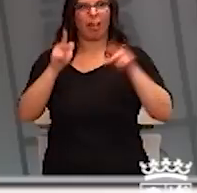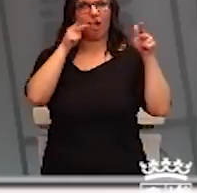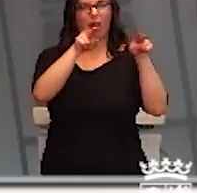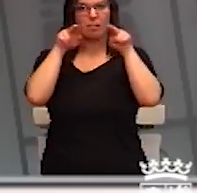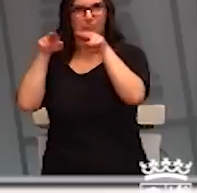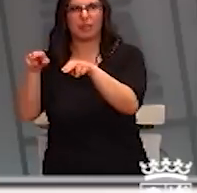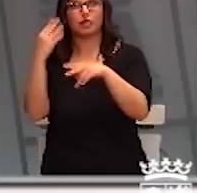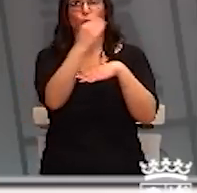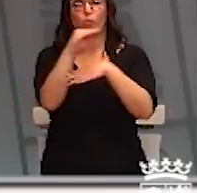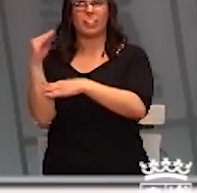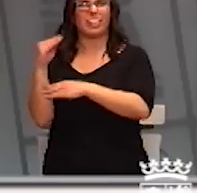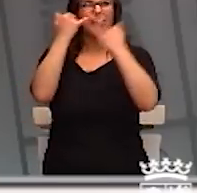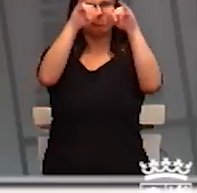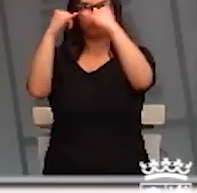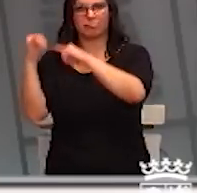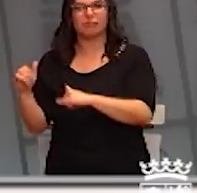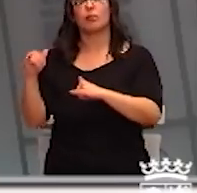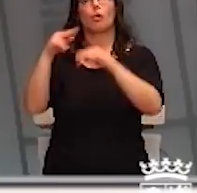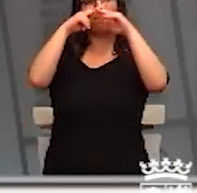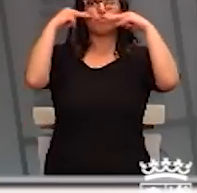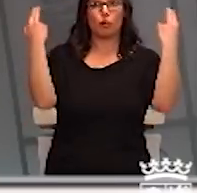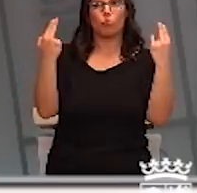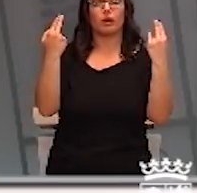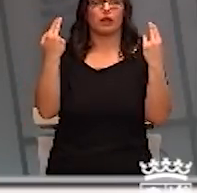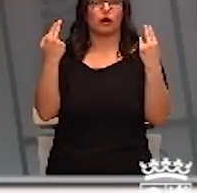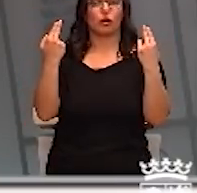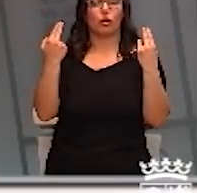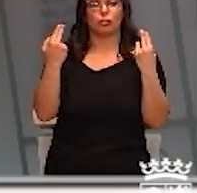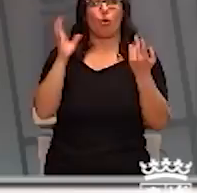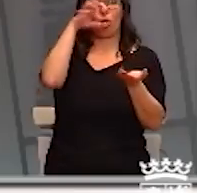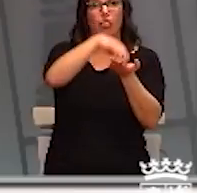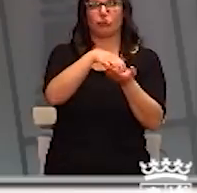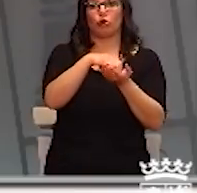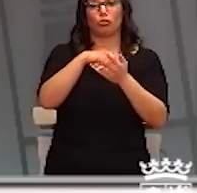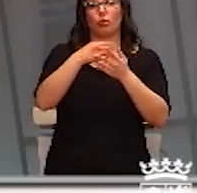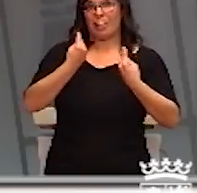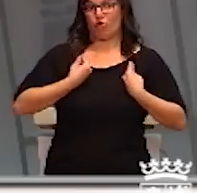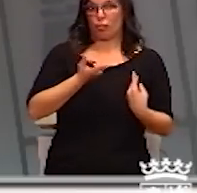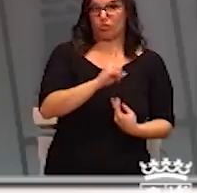ludotecas, espectáculos públicos y centros no residenciales de jóvenes y mayores.